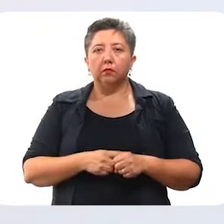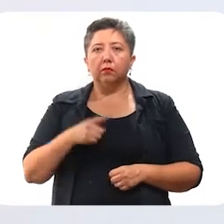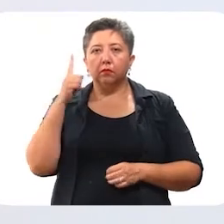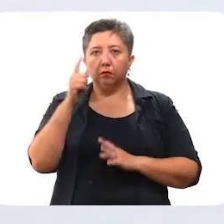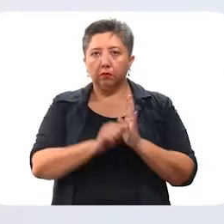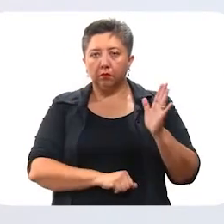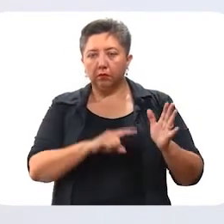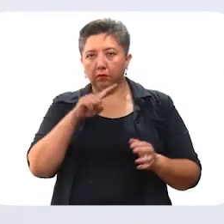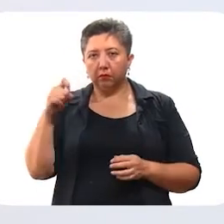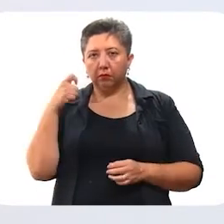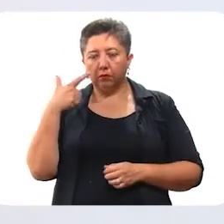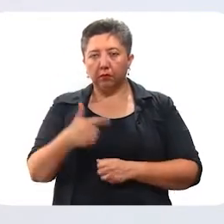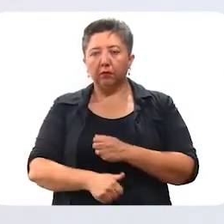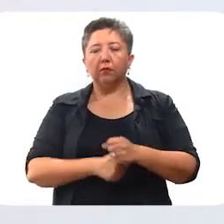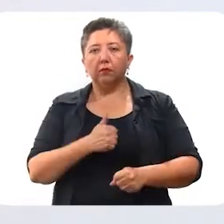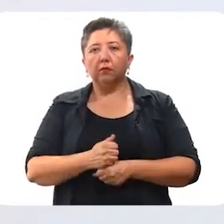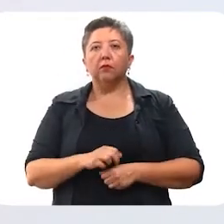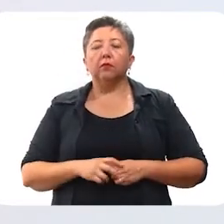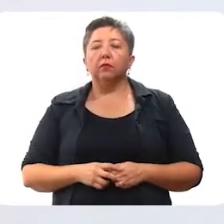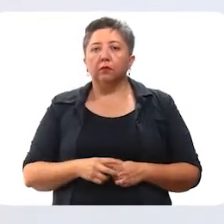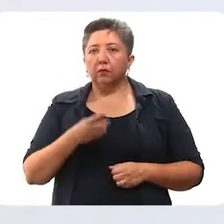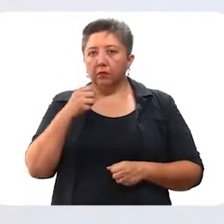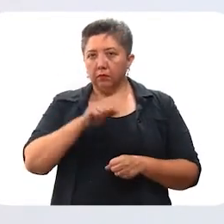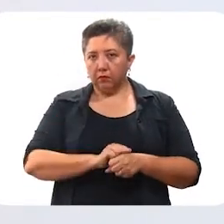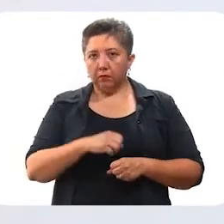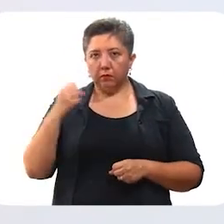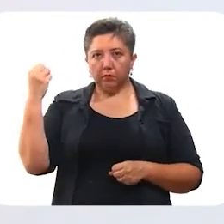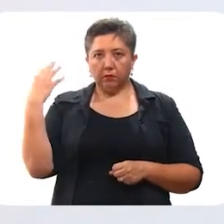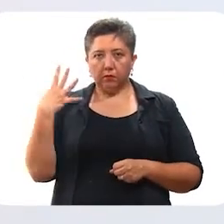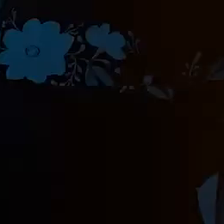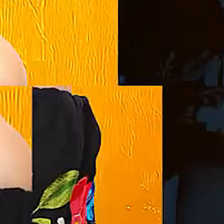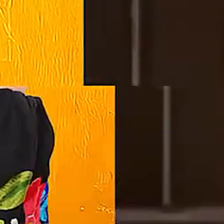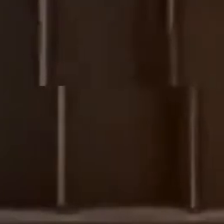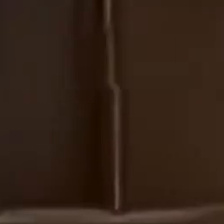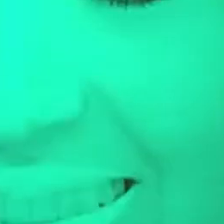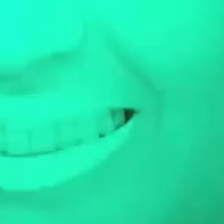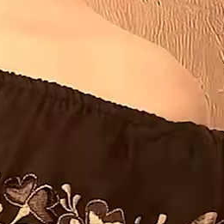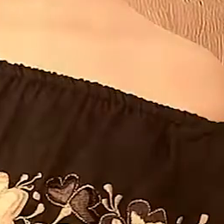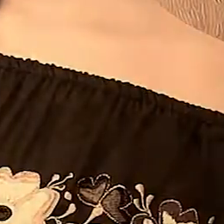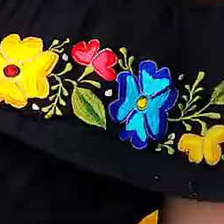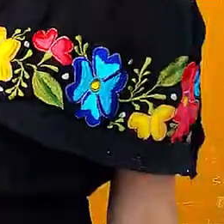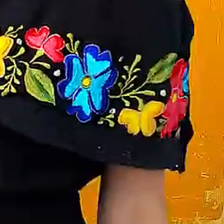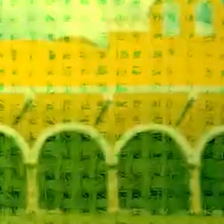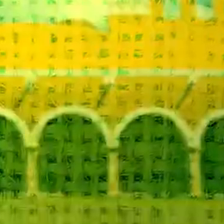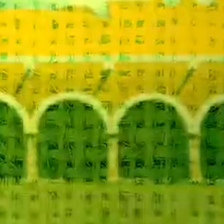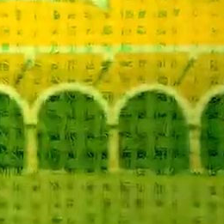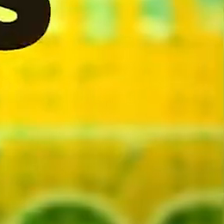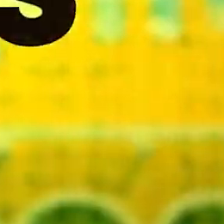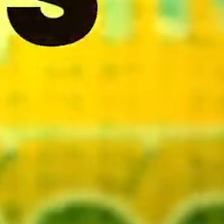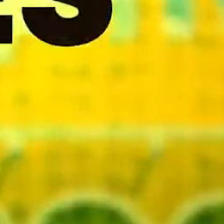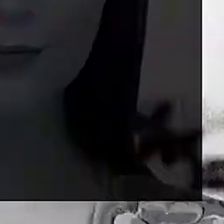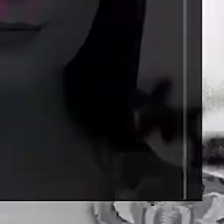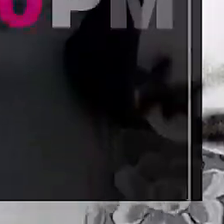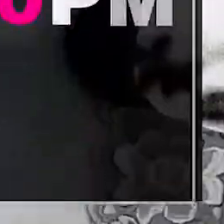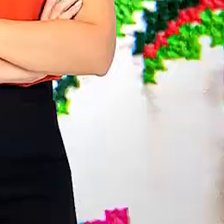jabube. Uy es a gilo le semáforo chile pizkina. Gochik visigo be. Yash ubonil. Tele Yucatán te informa.